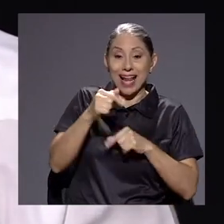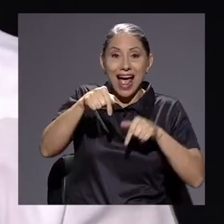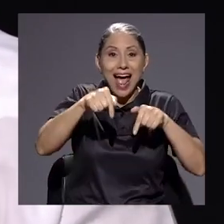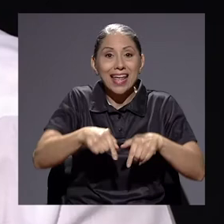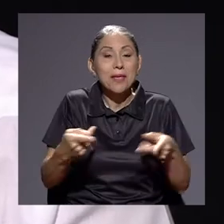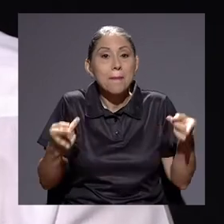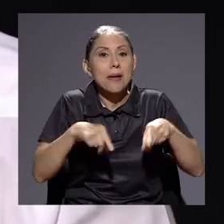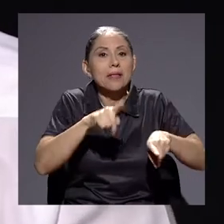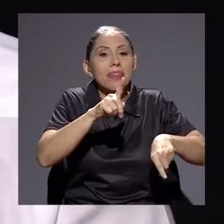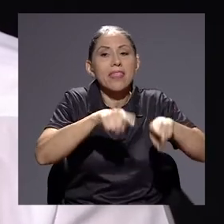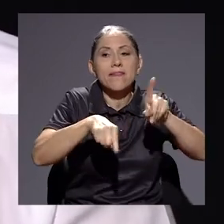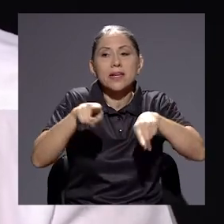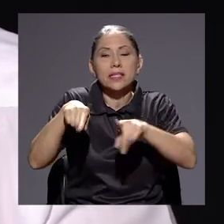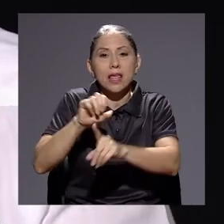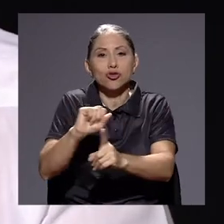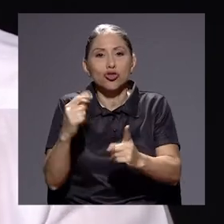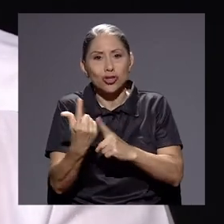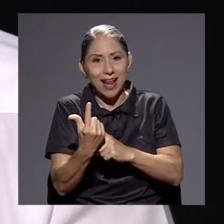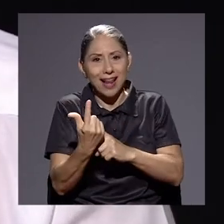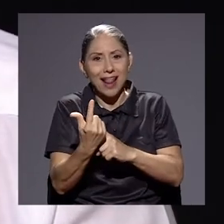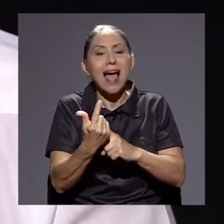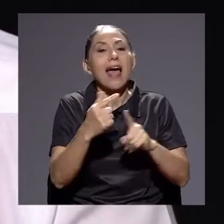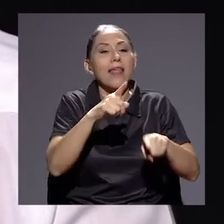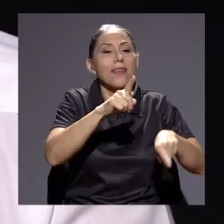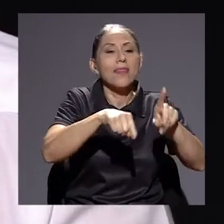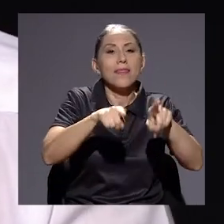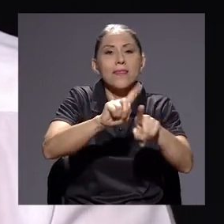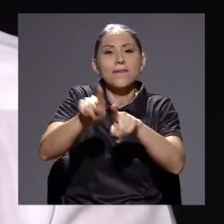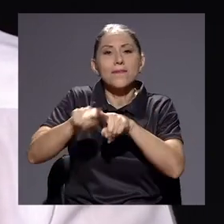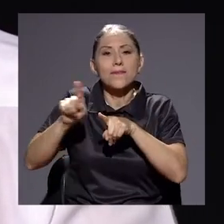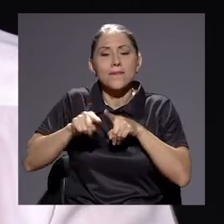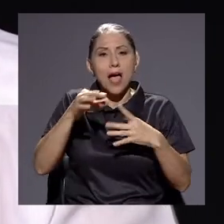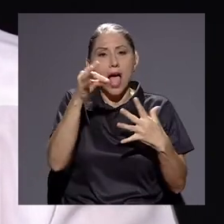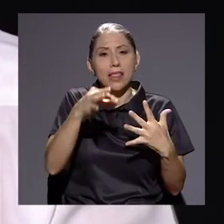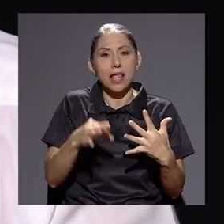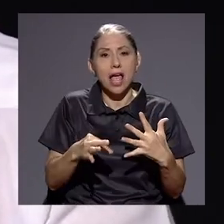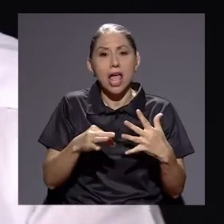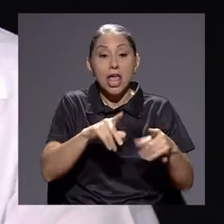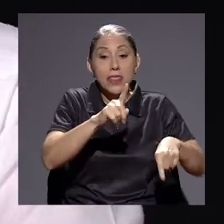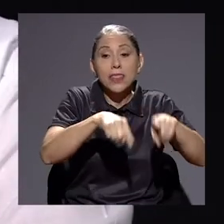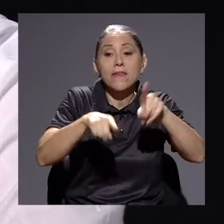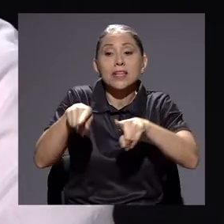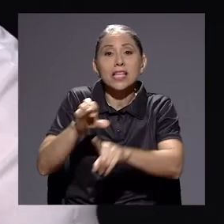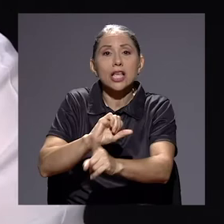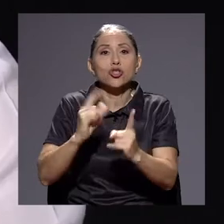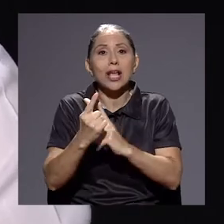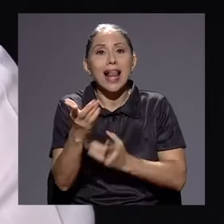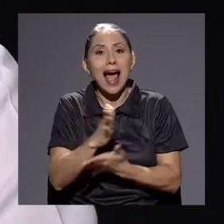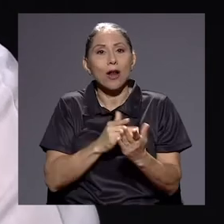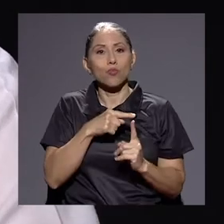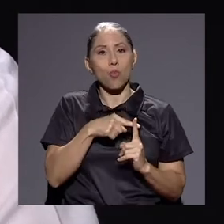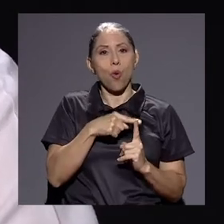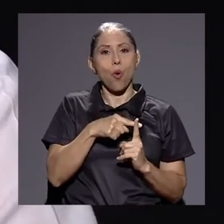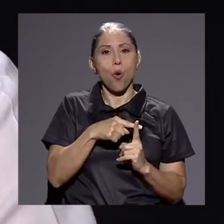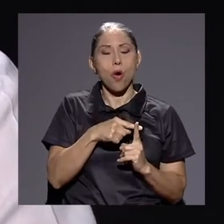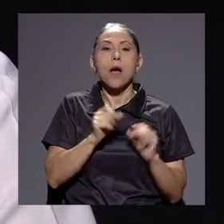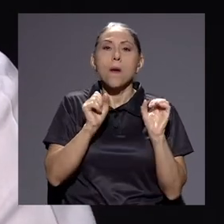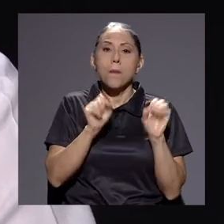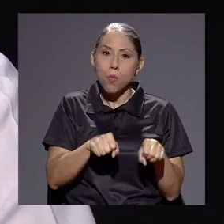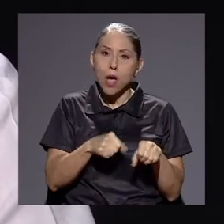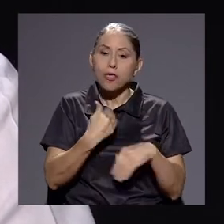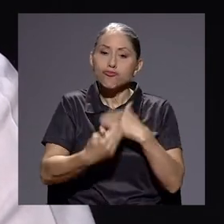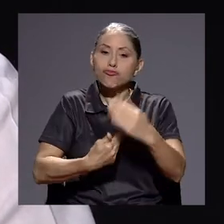diversidad social que haya diferentes alternativas. Y esa diversidad social tiene una parte positiva, que puede